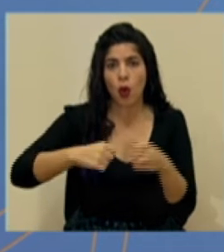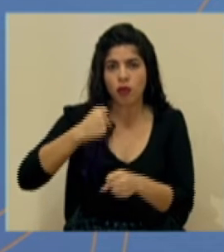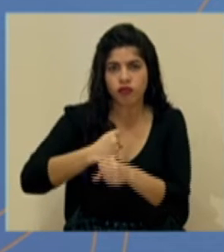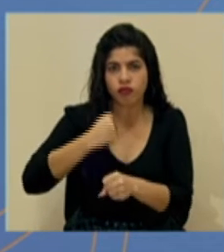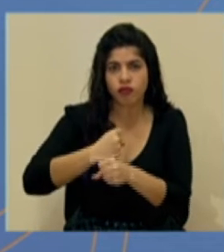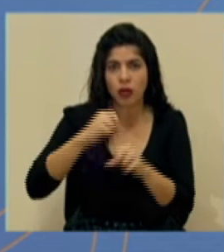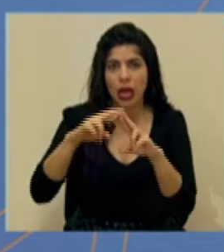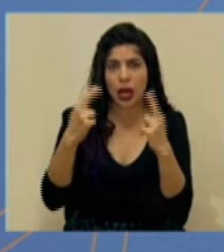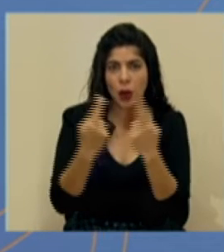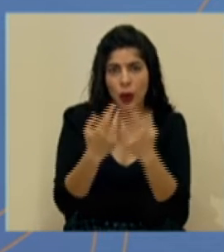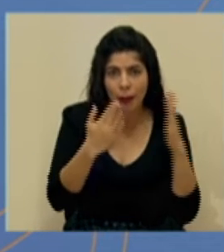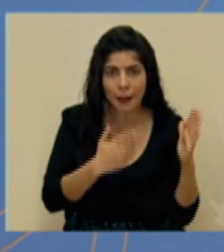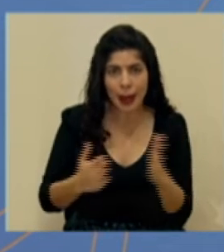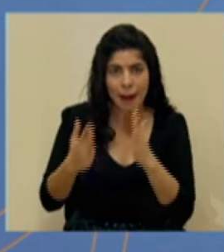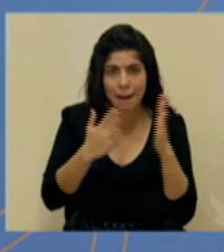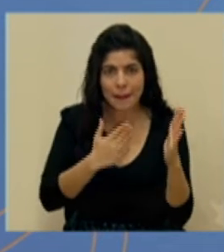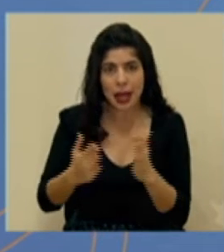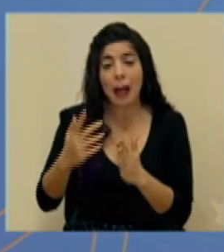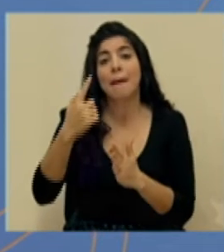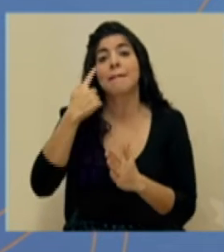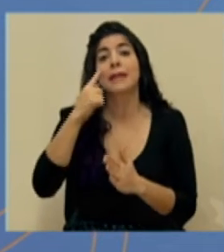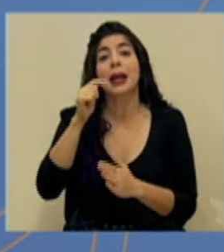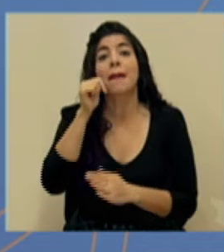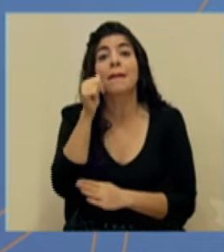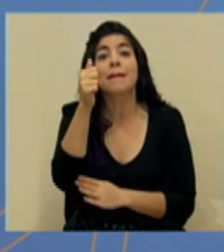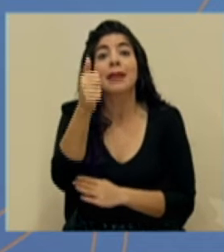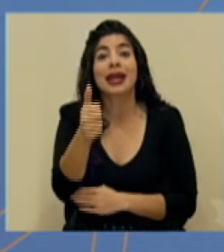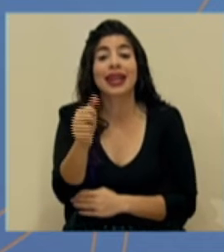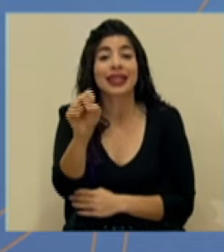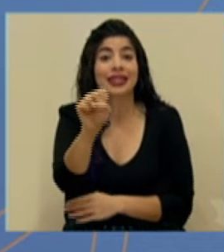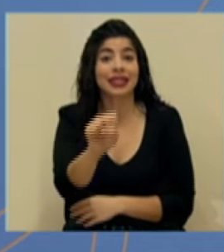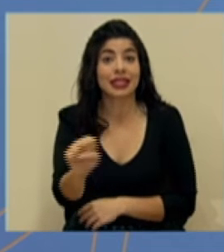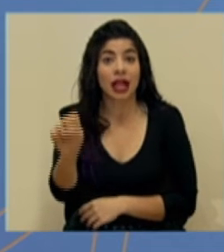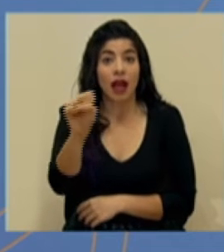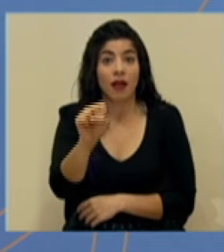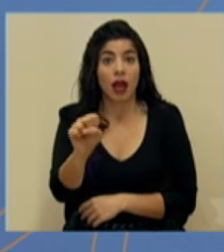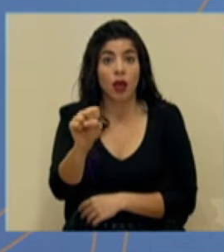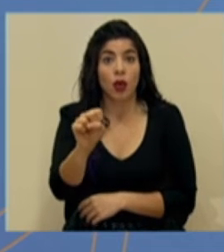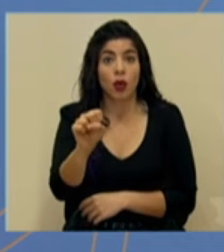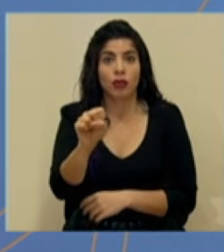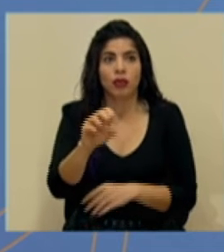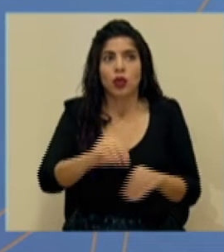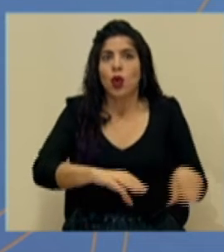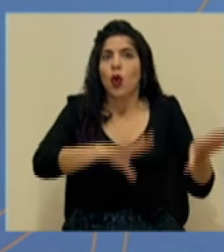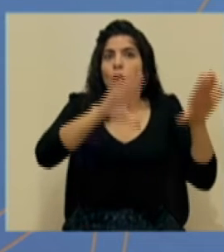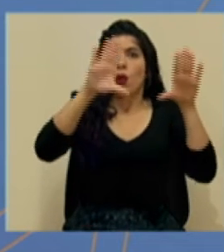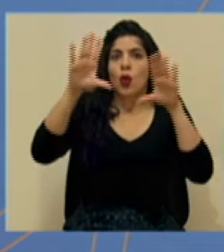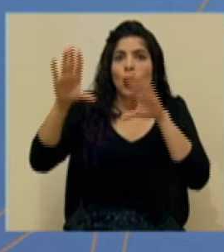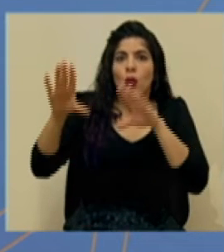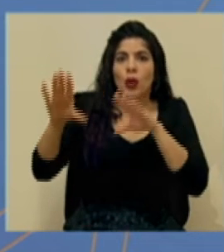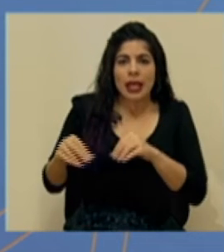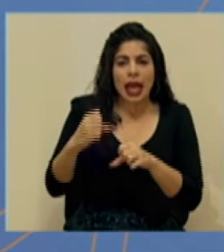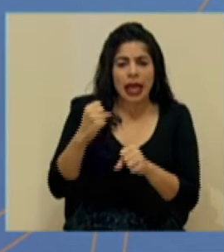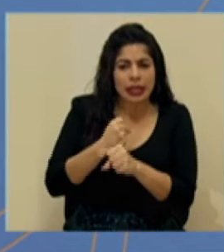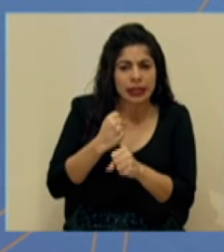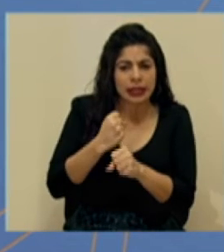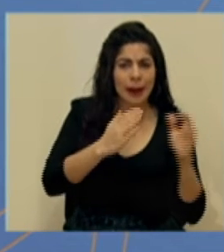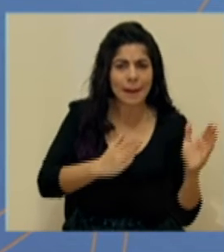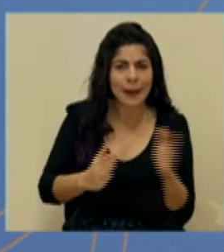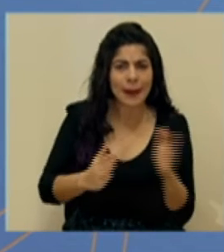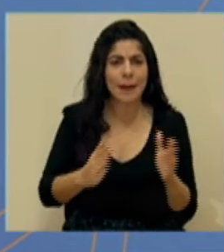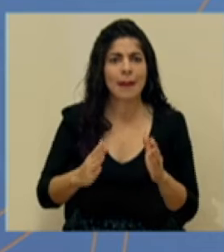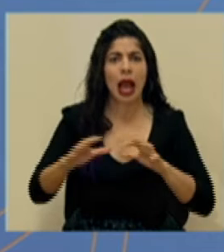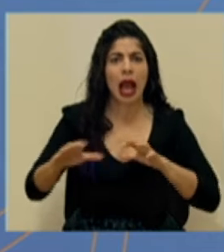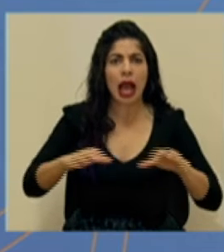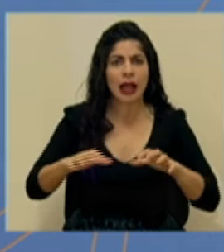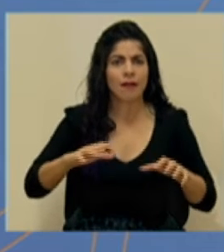preparación y tengamos el día de mañana, sábado, todo el día para la preparación y reforzamiento de